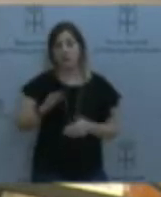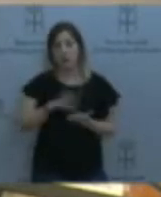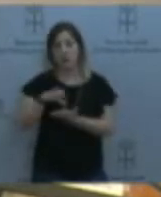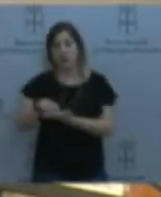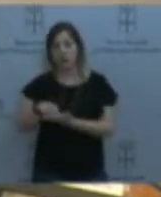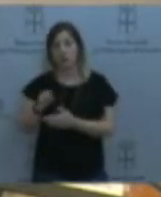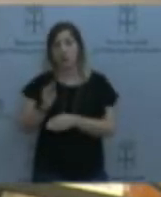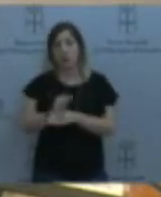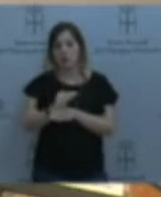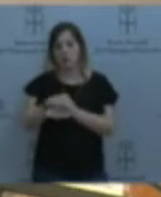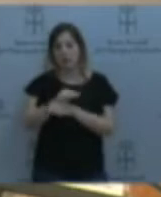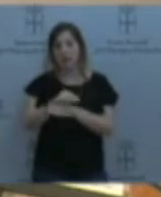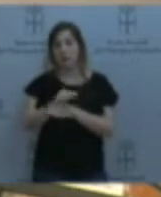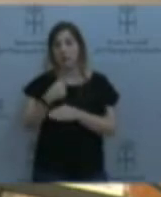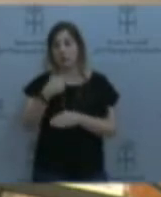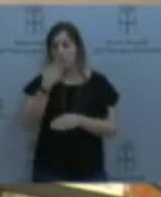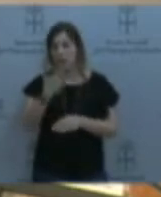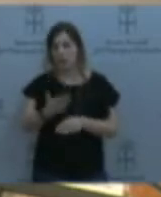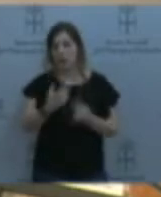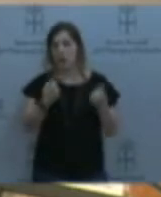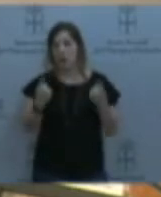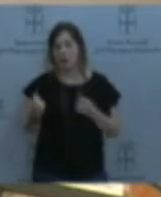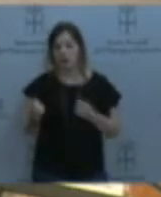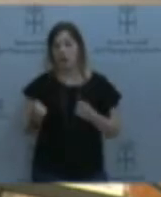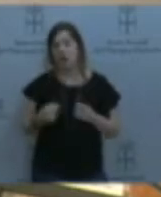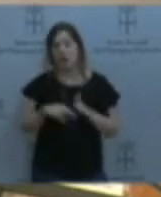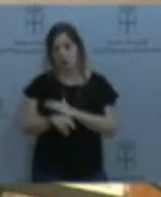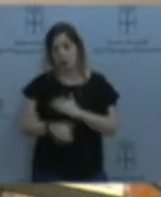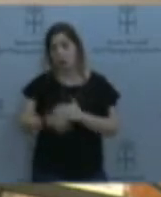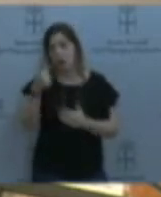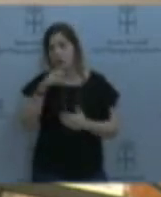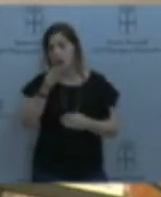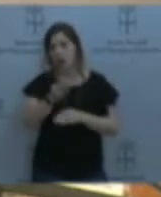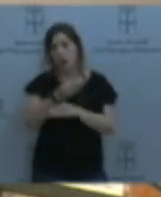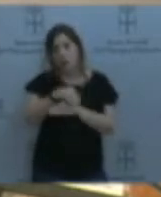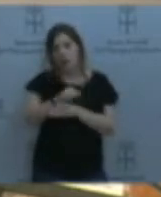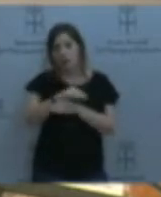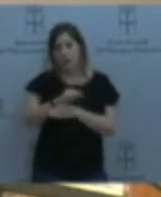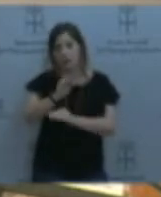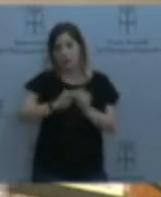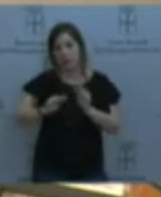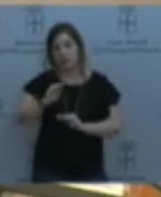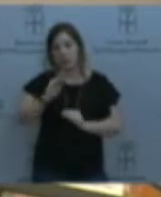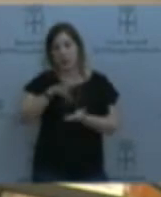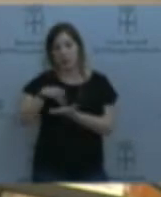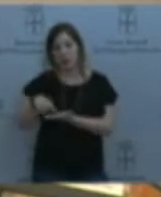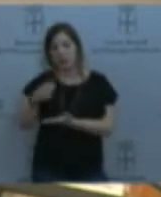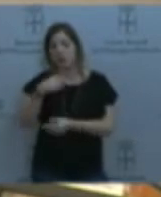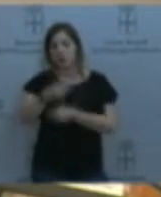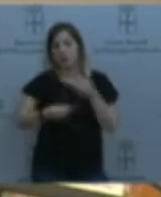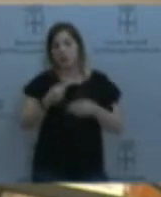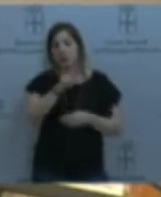necesitaríamos muchos más recursos para mantener los centros. Los que hemos utilizado son 290.000 euros en el materno